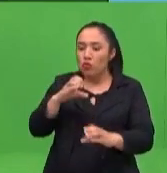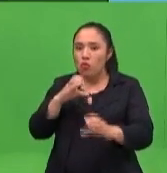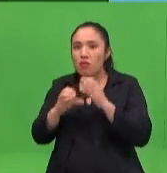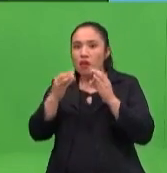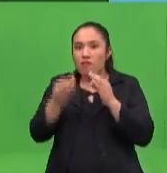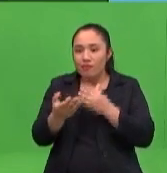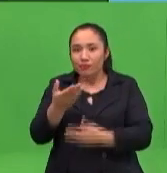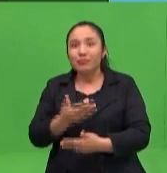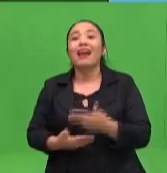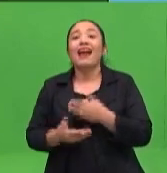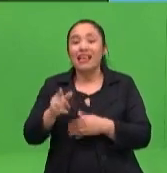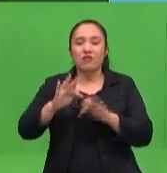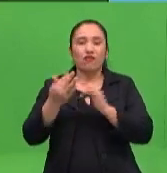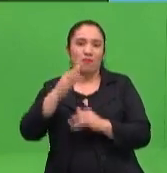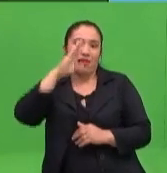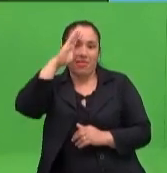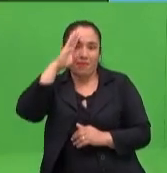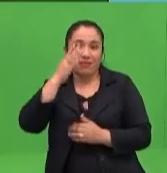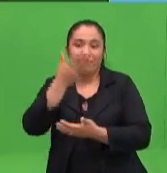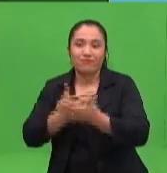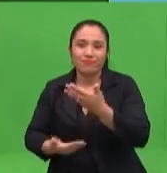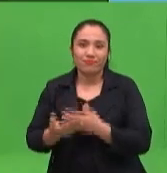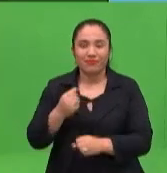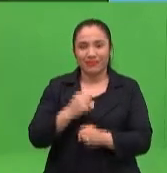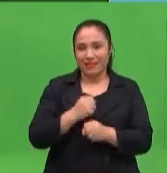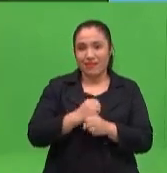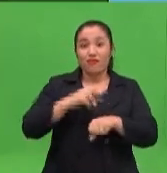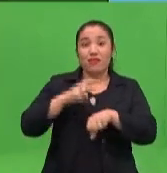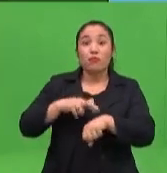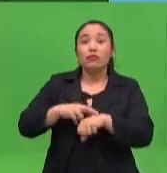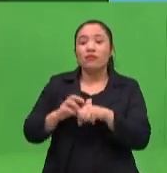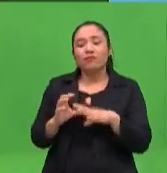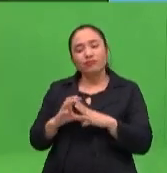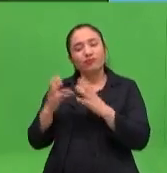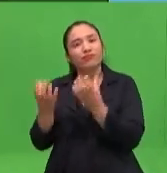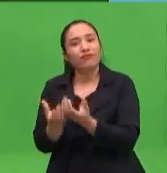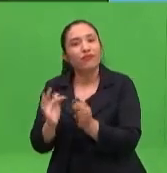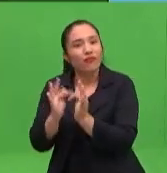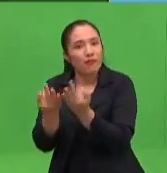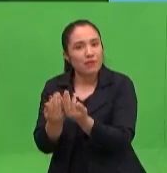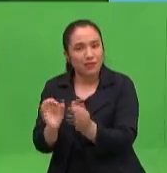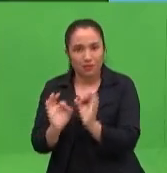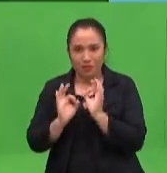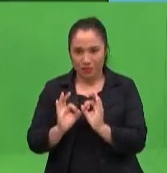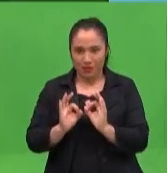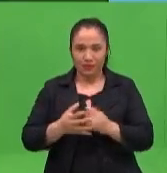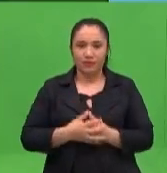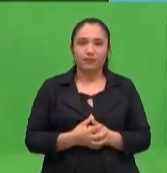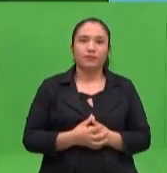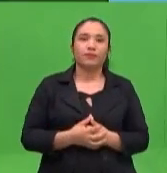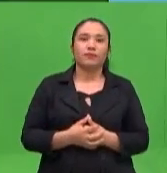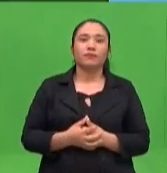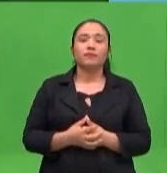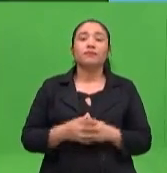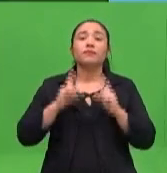un espacio de aprendizaje y tenemos que tener en cuenta que tenemos que pensar que si estamos